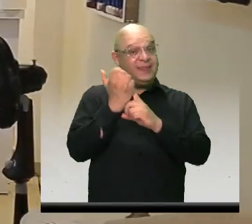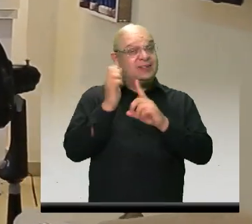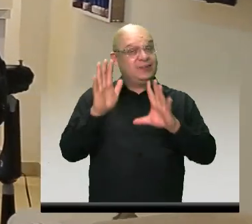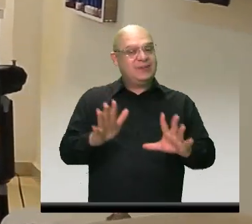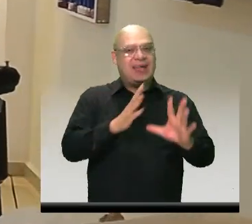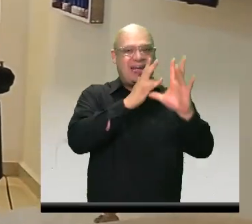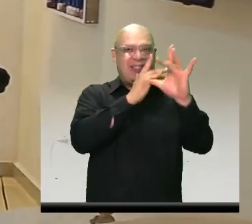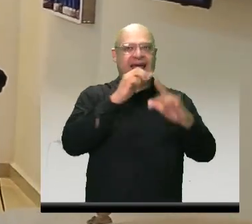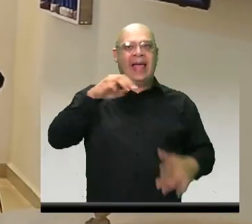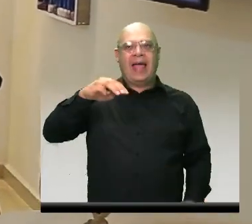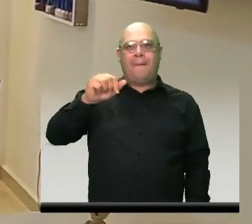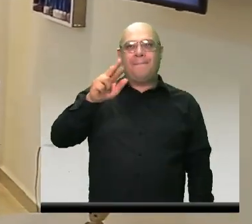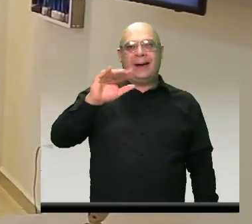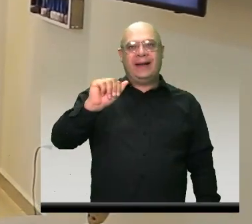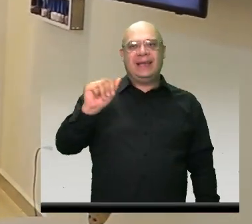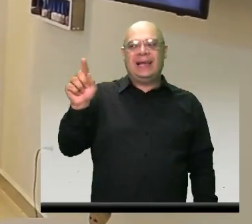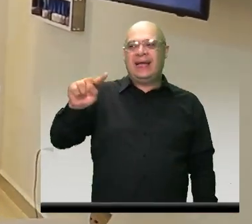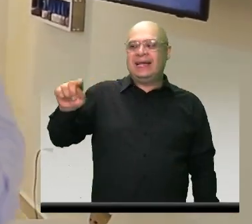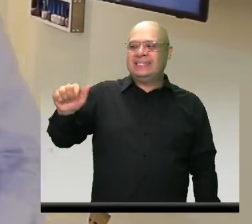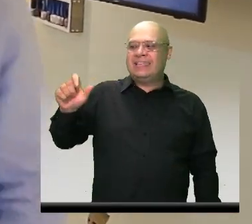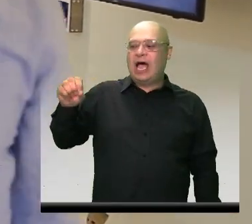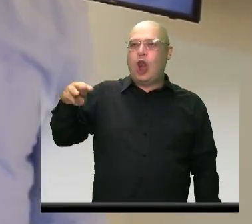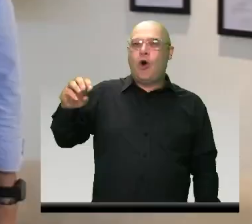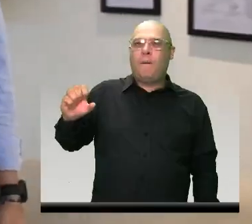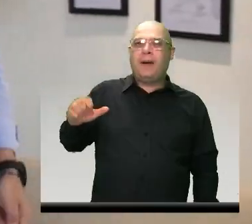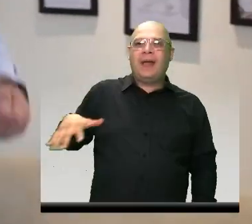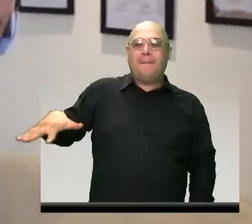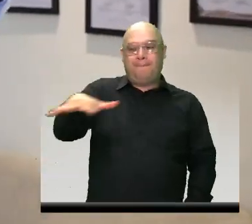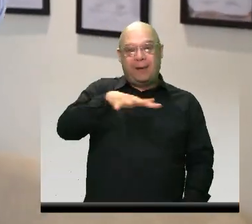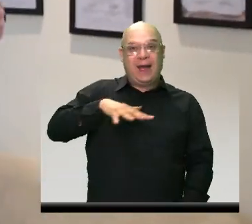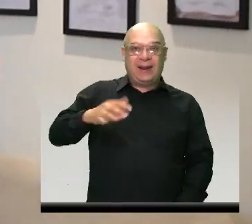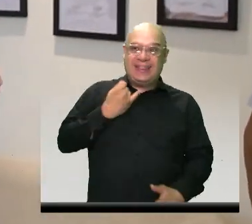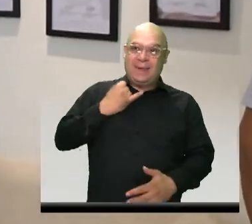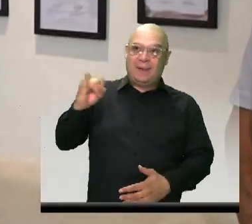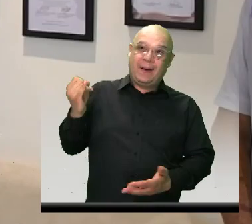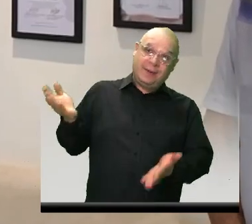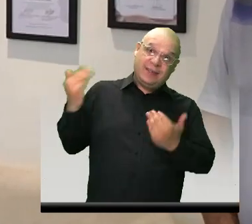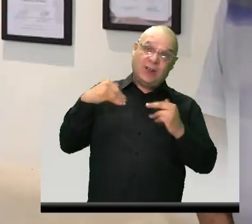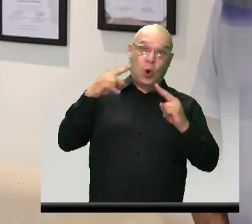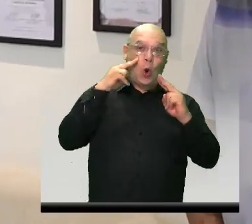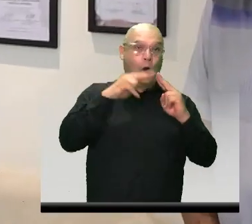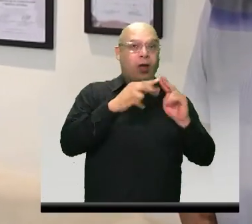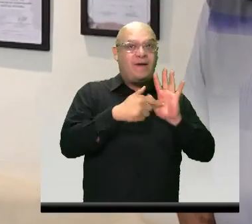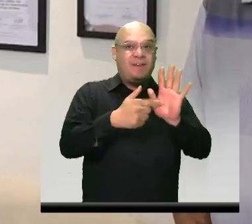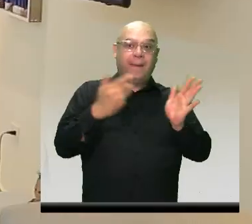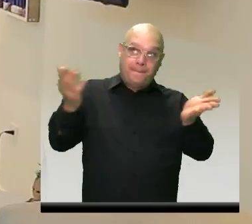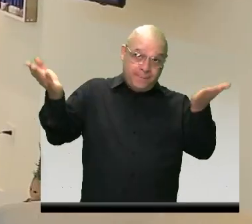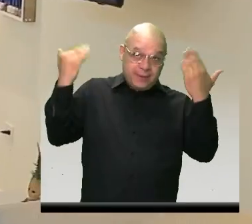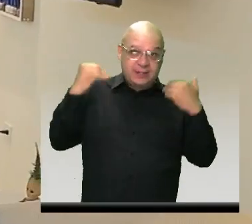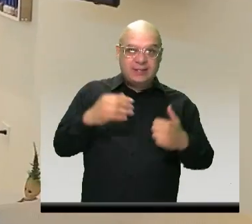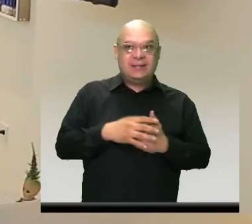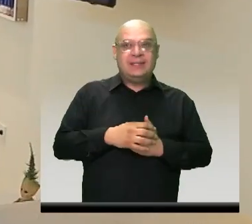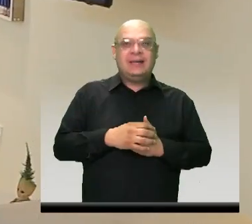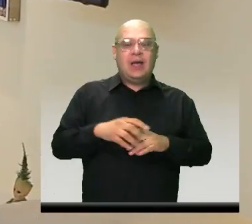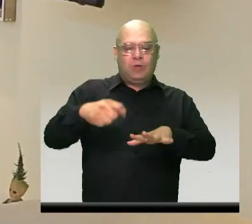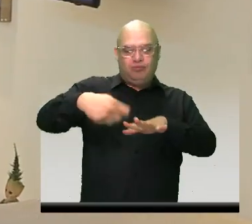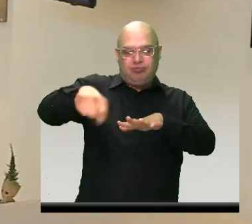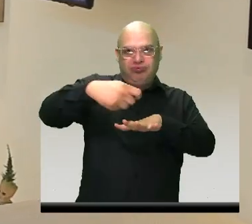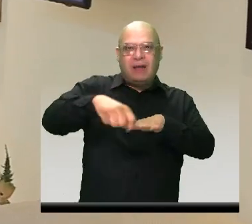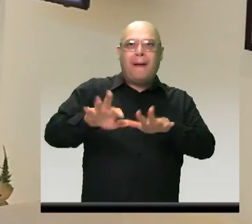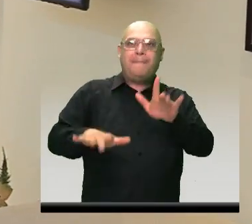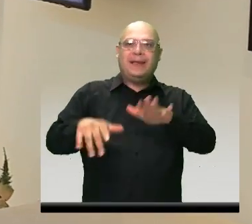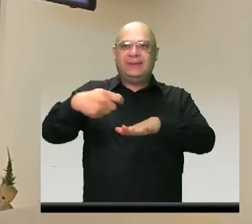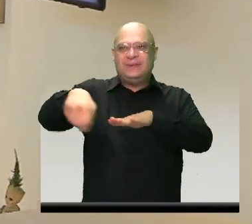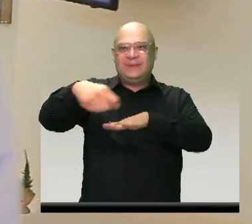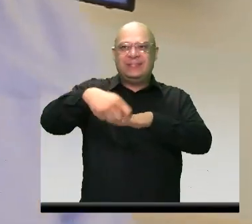Salomé. Barrio de la Independencia, para que lo conozcan. Y más que lo conozcan, vengan. Pedicure, manicure. Manos